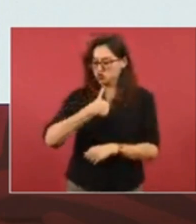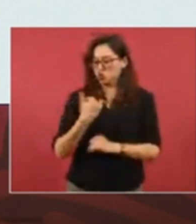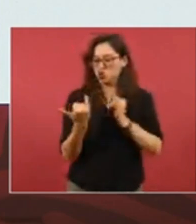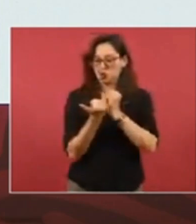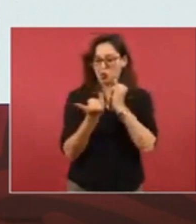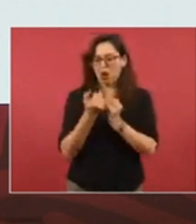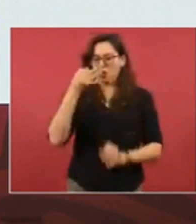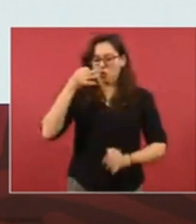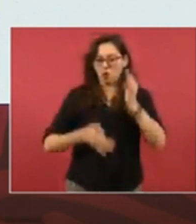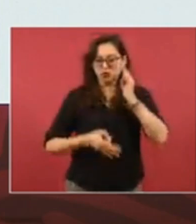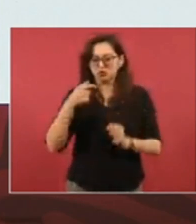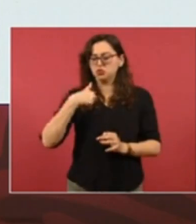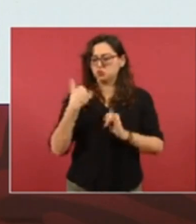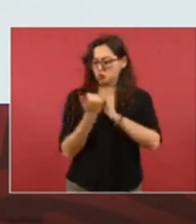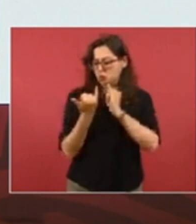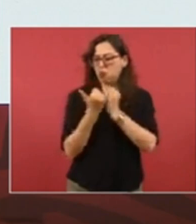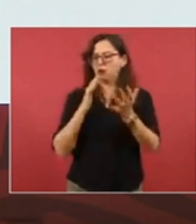yo no soy Calderón